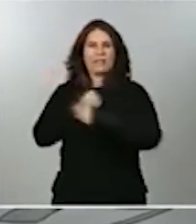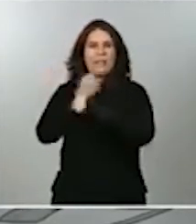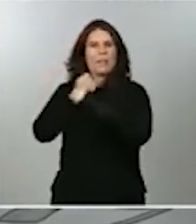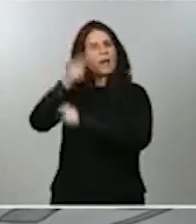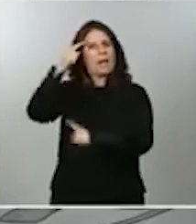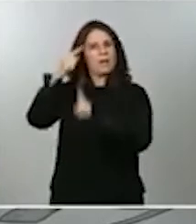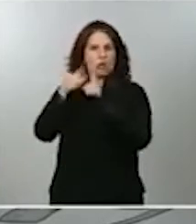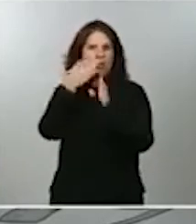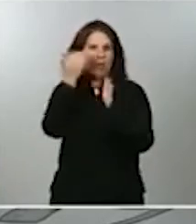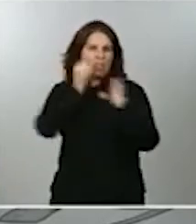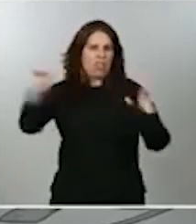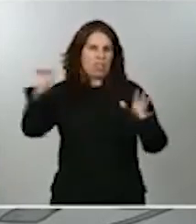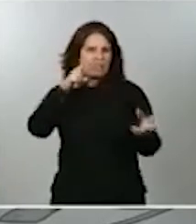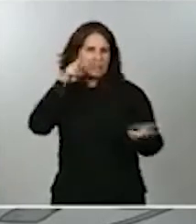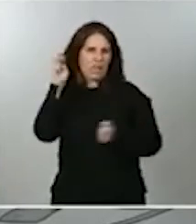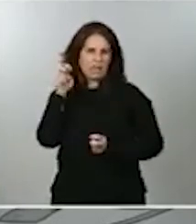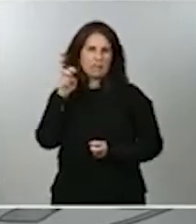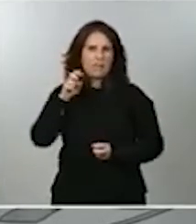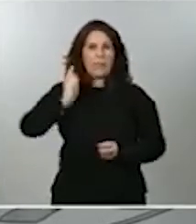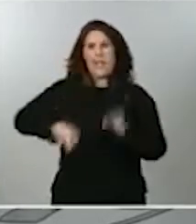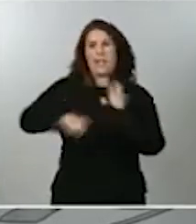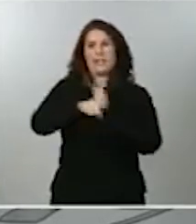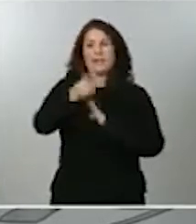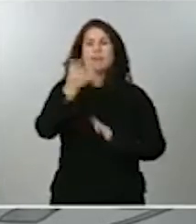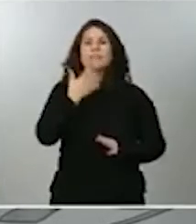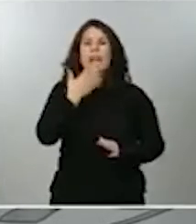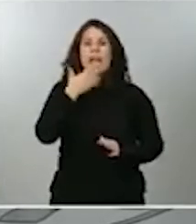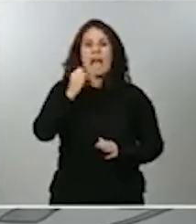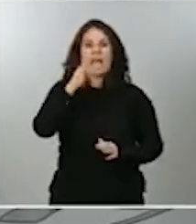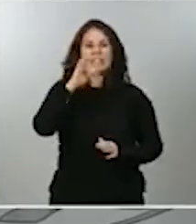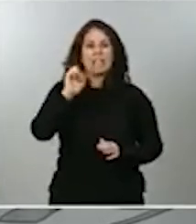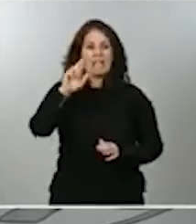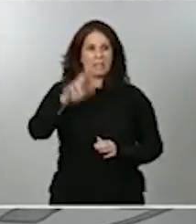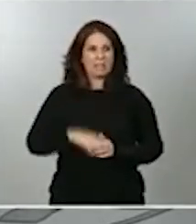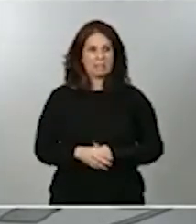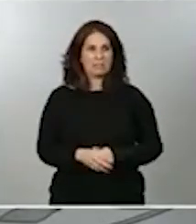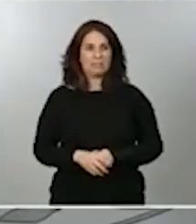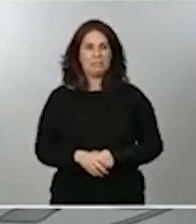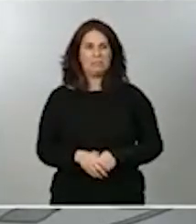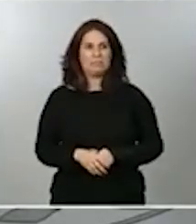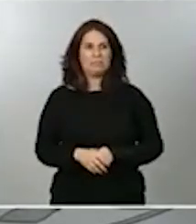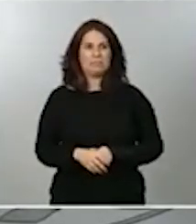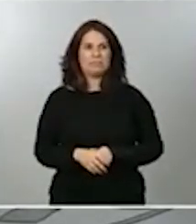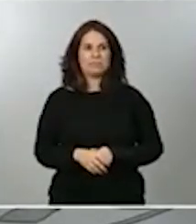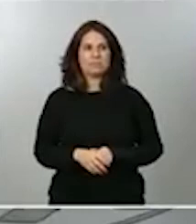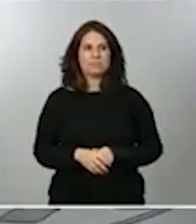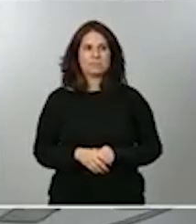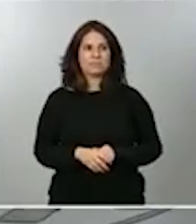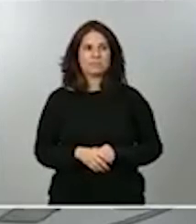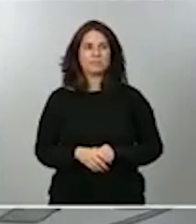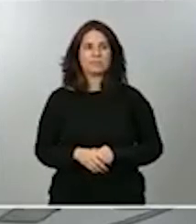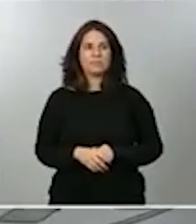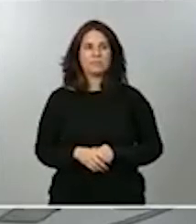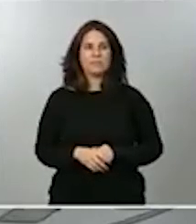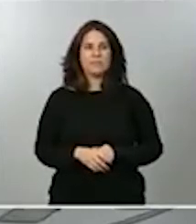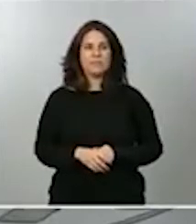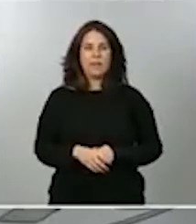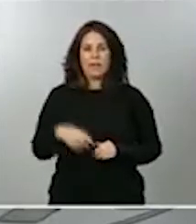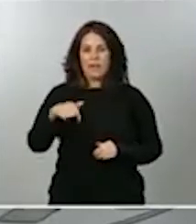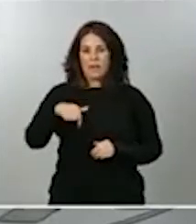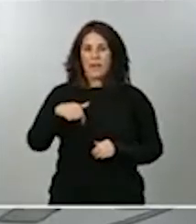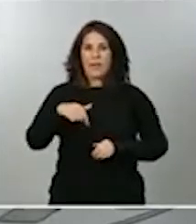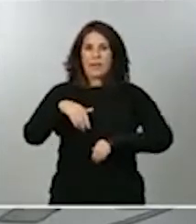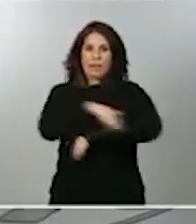una directiva conocida como ATAR. Como saben, para este Gobierno, lo hemos dicho desde el comienzo de esta